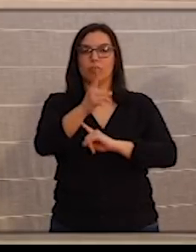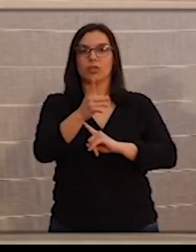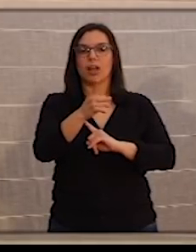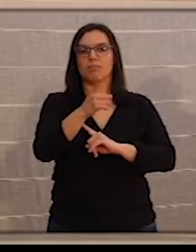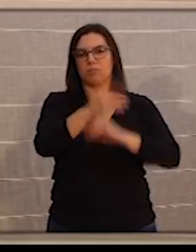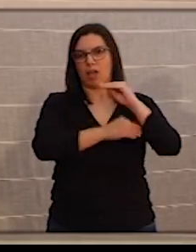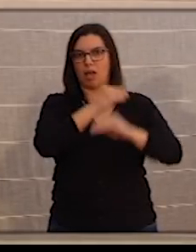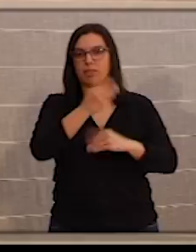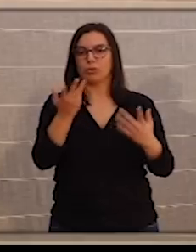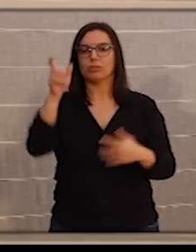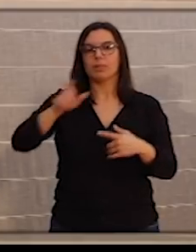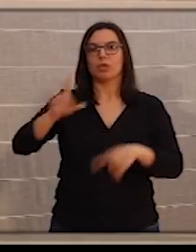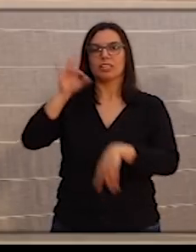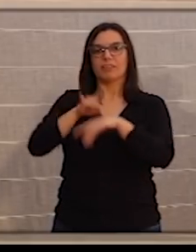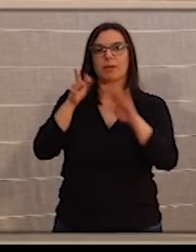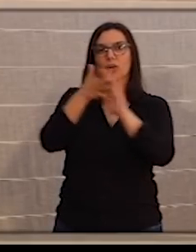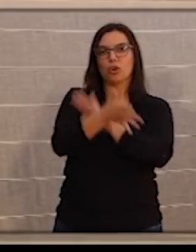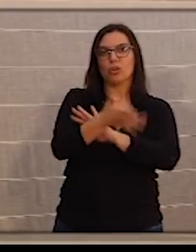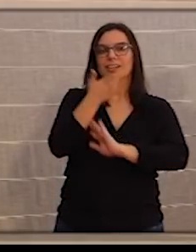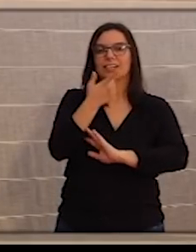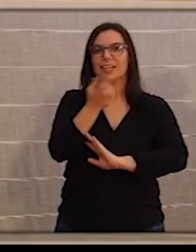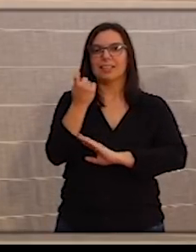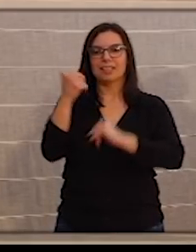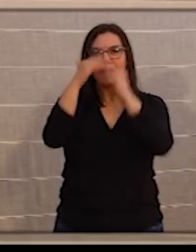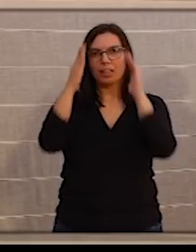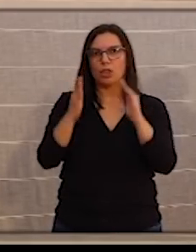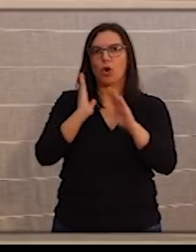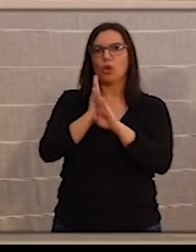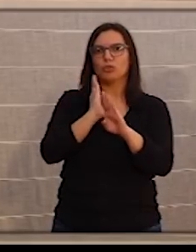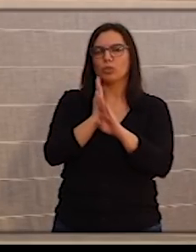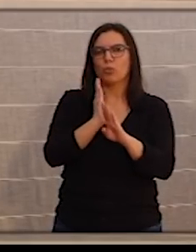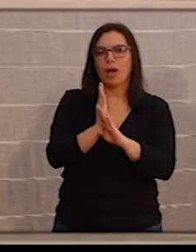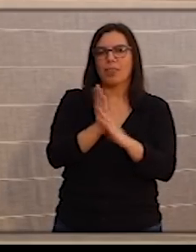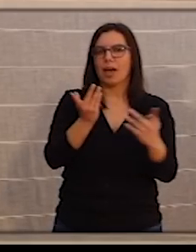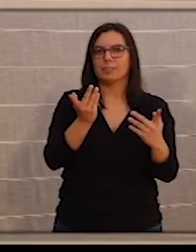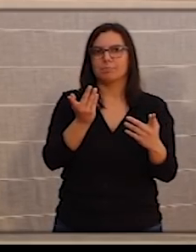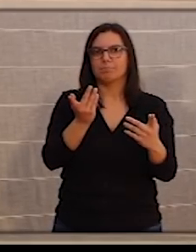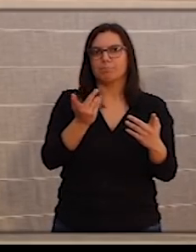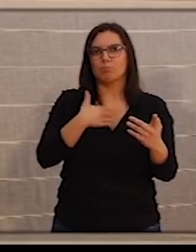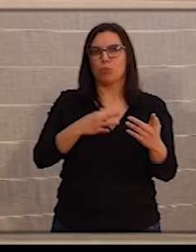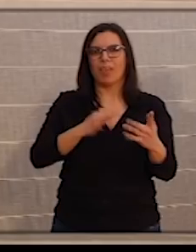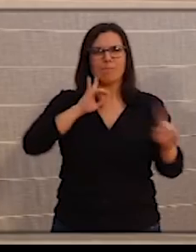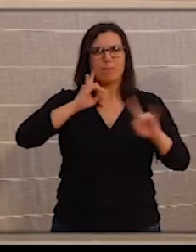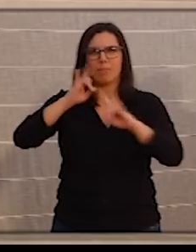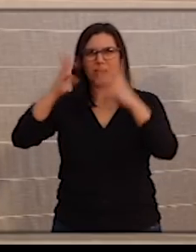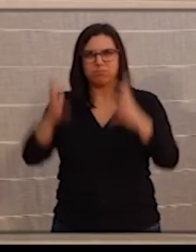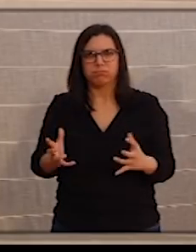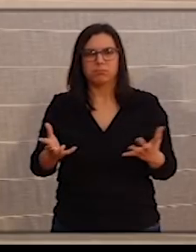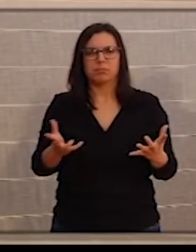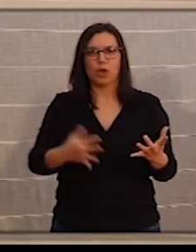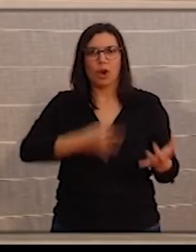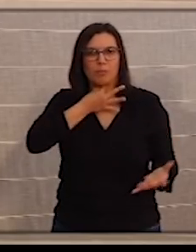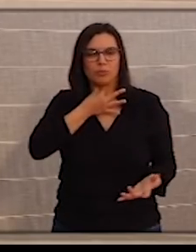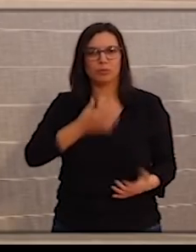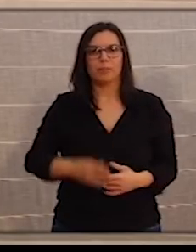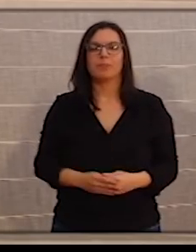proceder los enfermos crónicos que requieren una atención continuada? ¿No temen un colapso de líneas? Vamos a